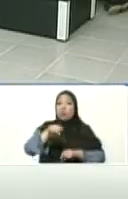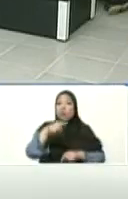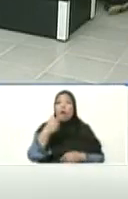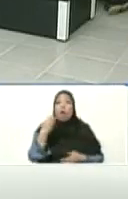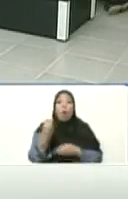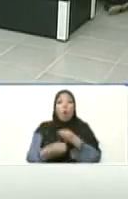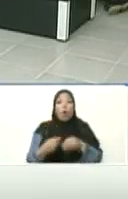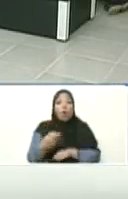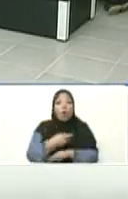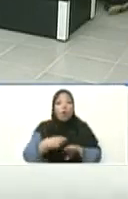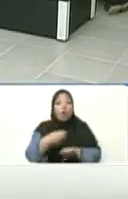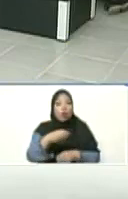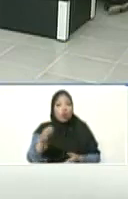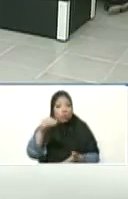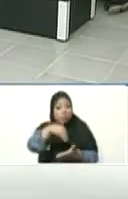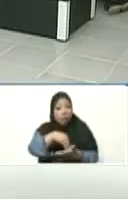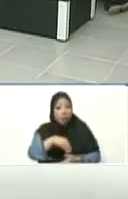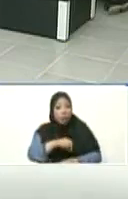Adelante.